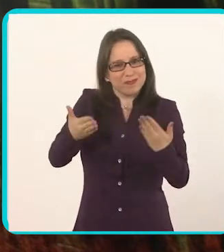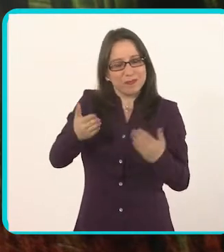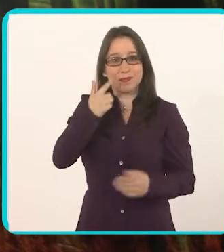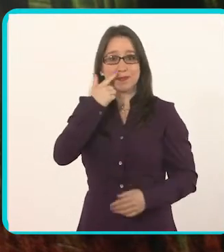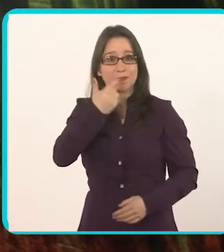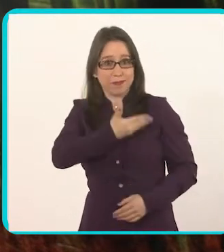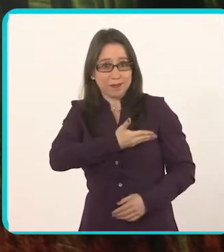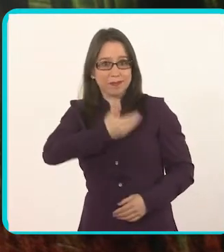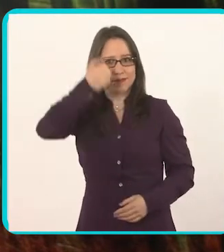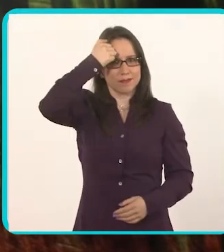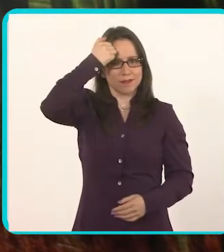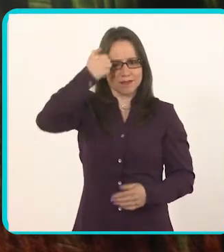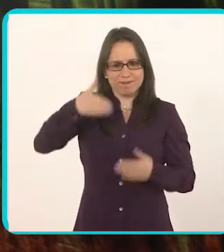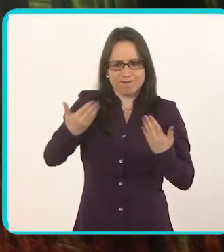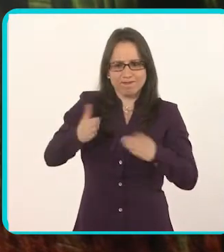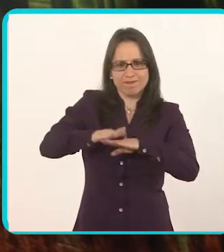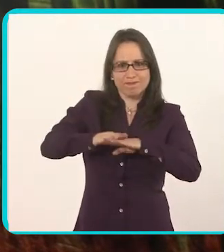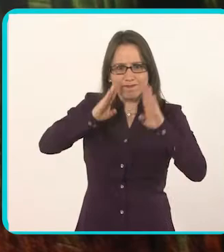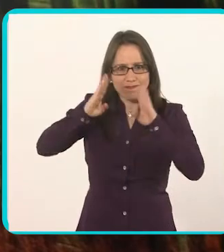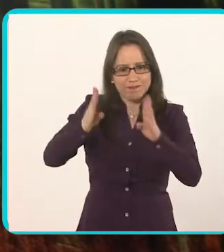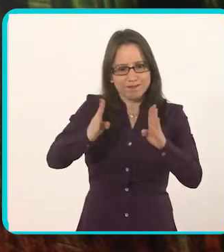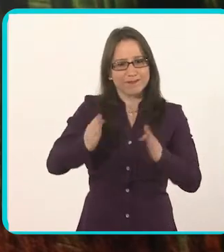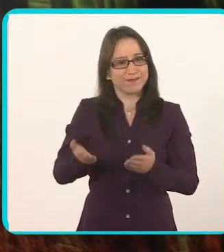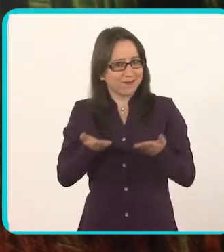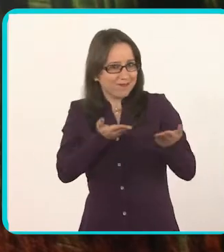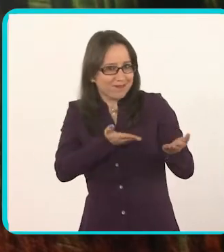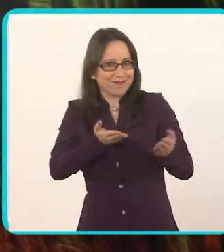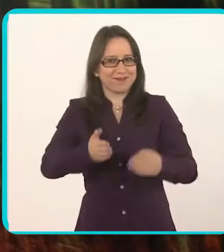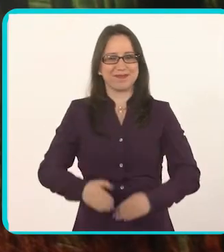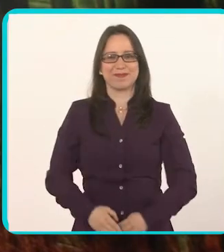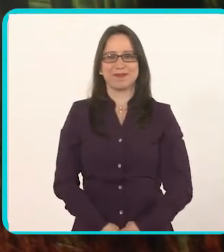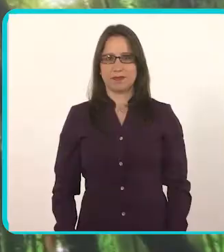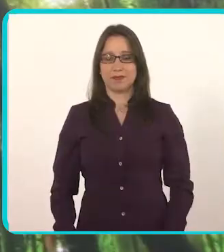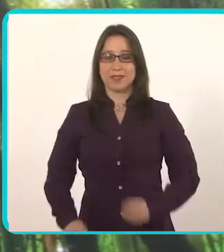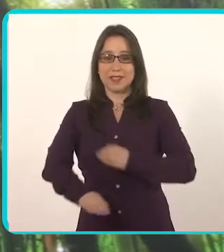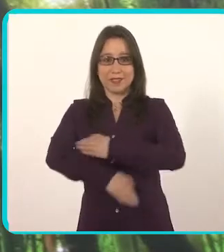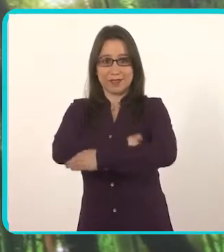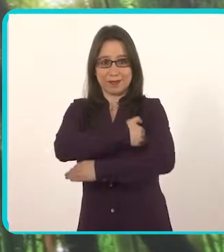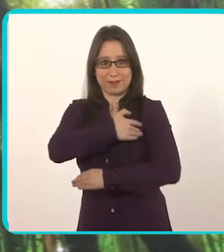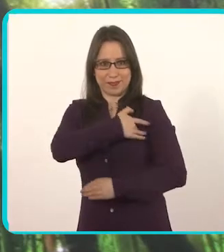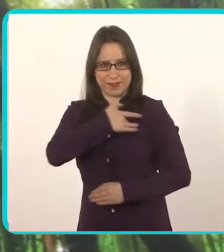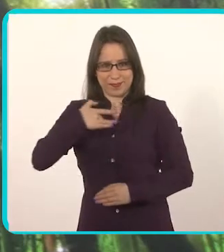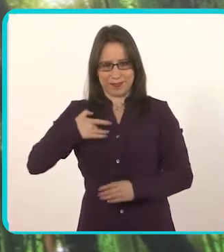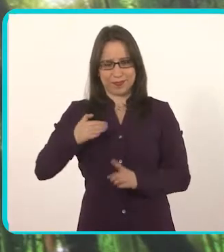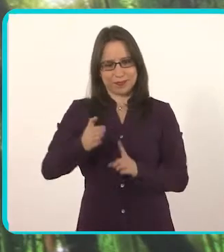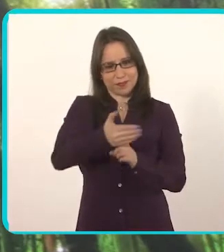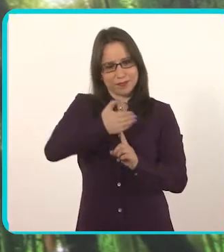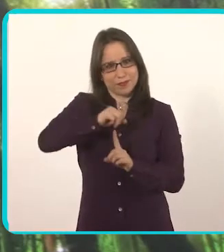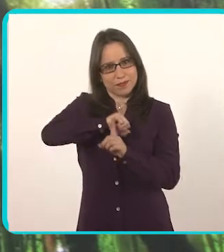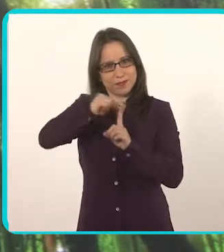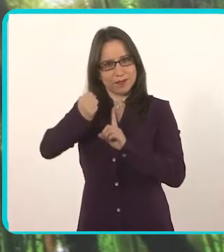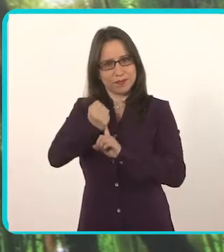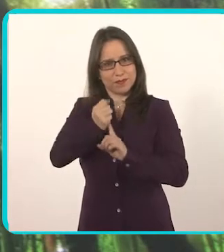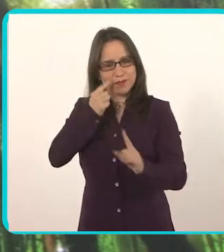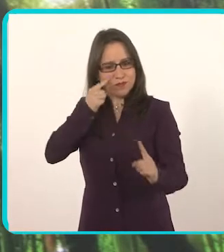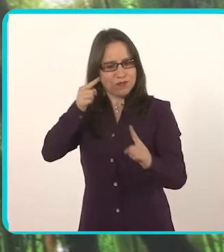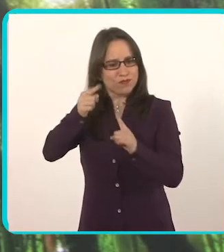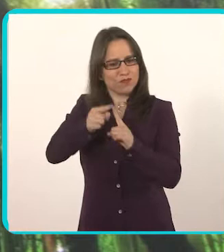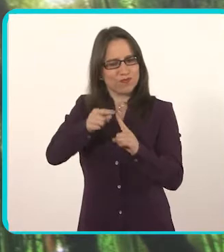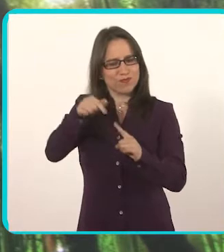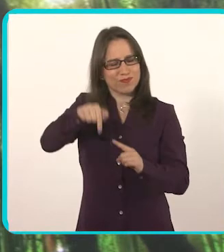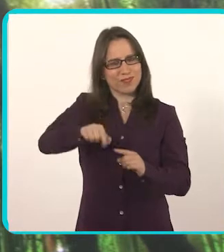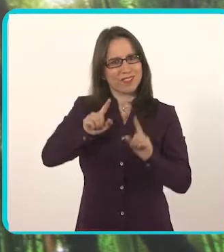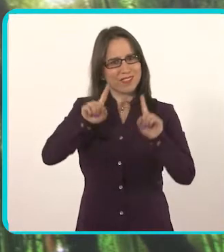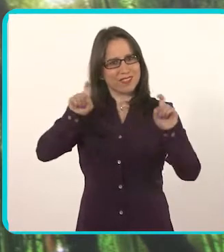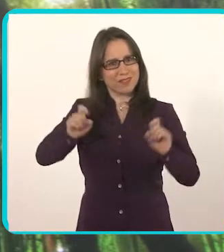el llamado que le hacemos a los padres y maestros del país. Adelante. El Ministerio de Salud y Protección Social, en el marco del Año Mundial de